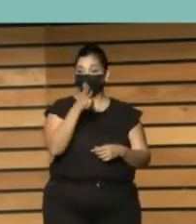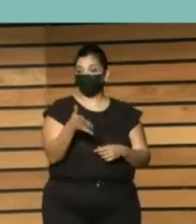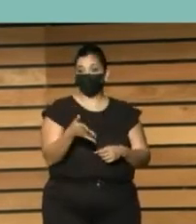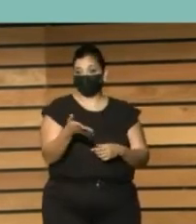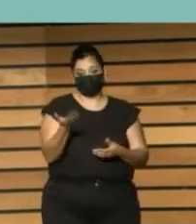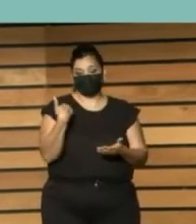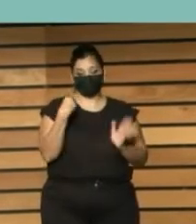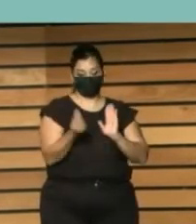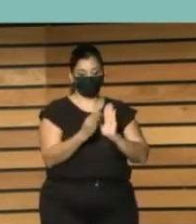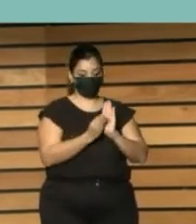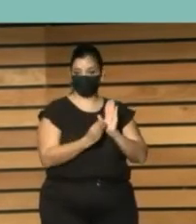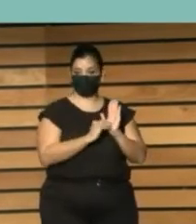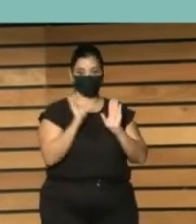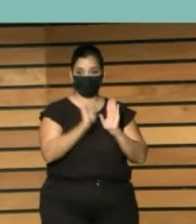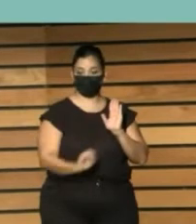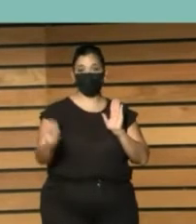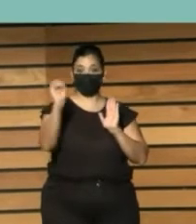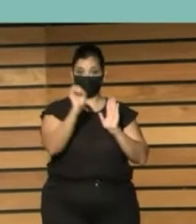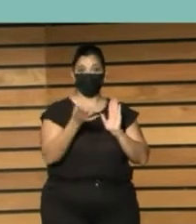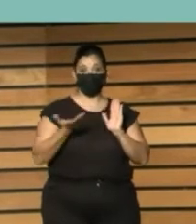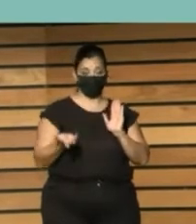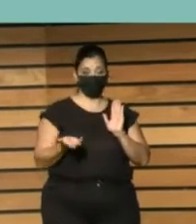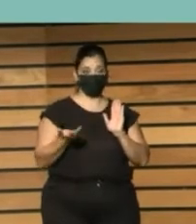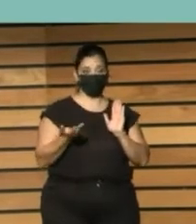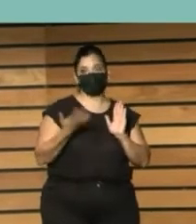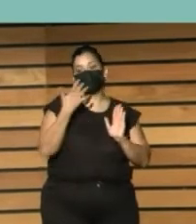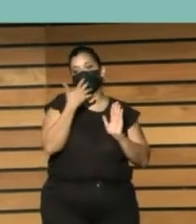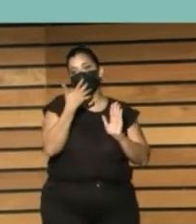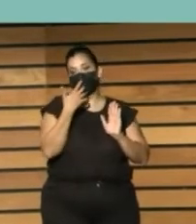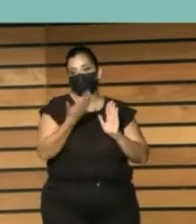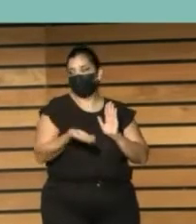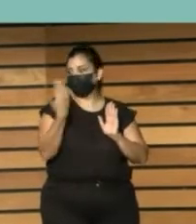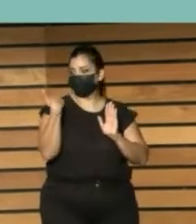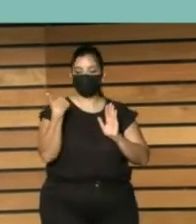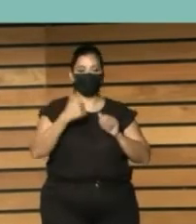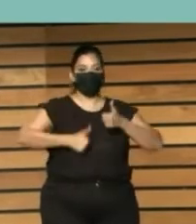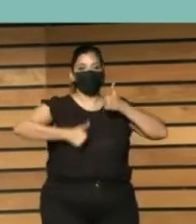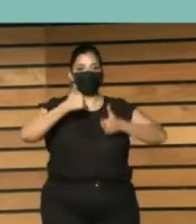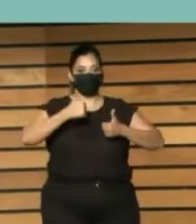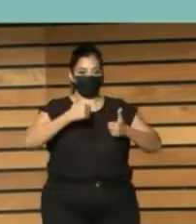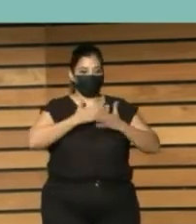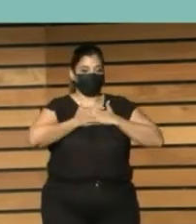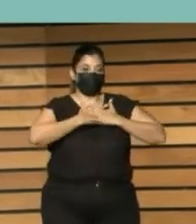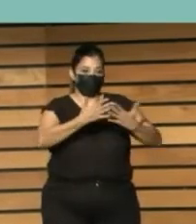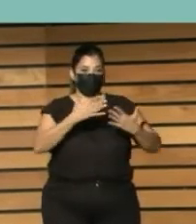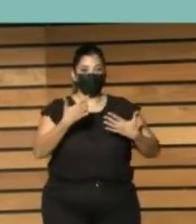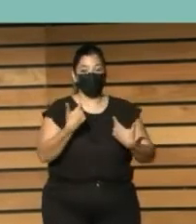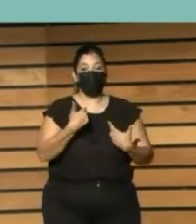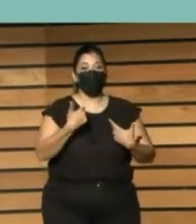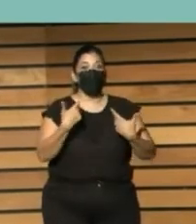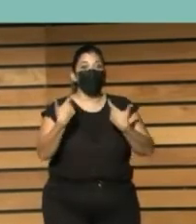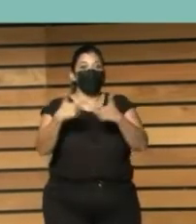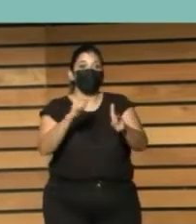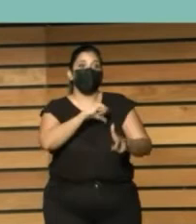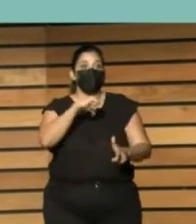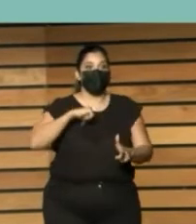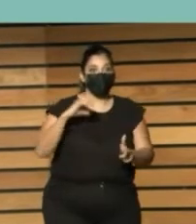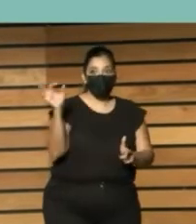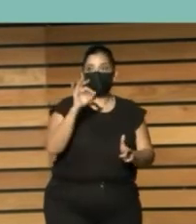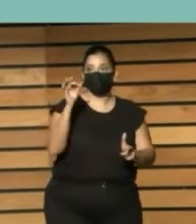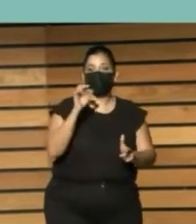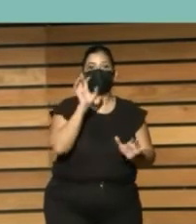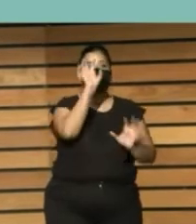nos vamos a niveles de los exámenes voluntarios nacionales que hacemos los estados en el High Level Political Forum para